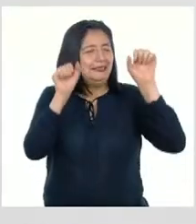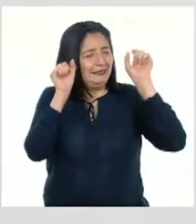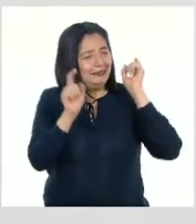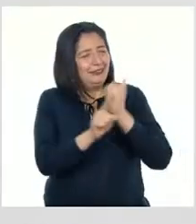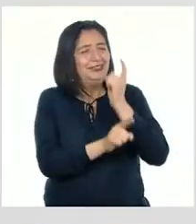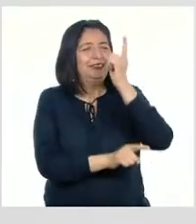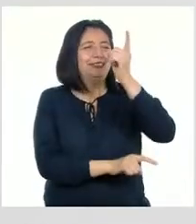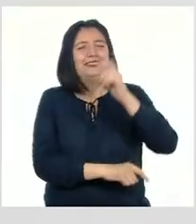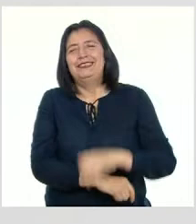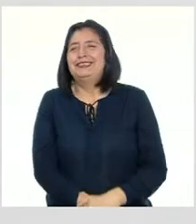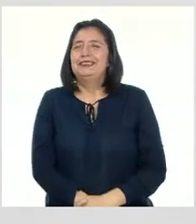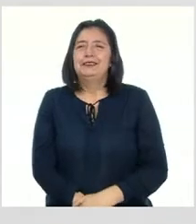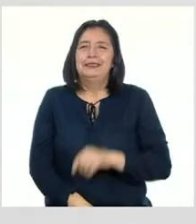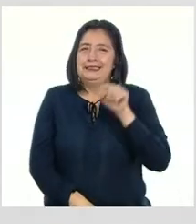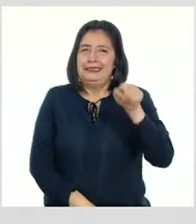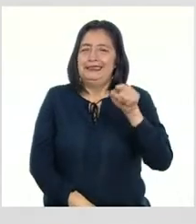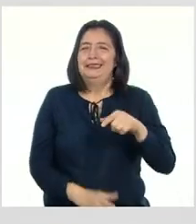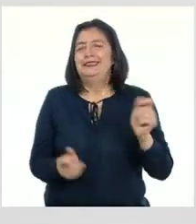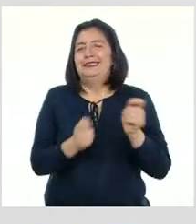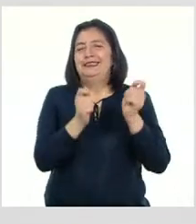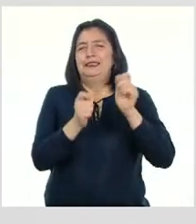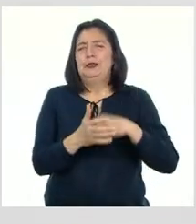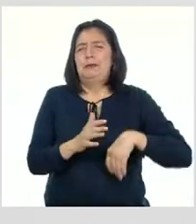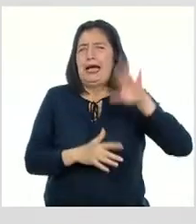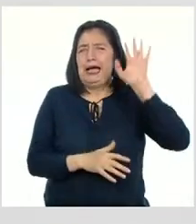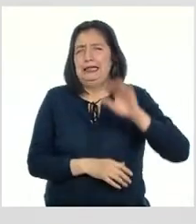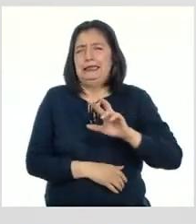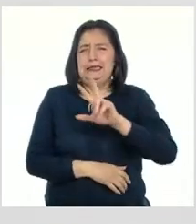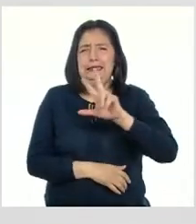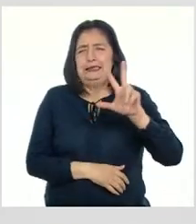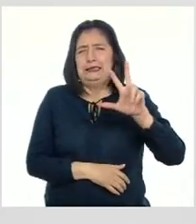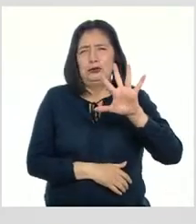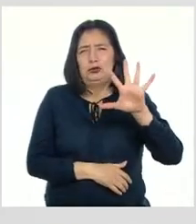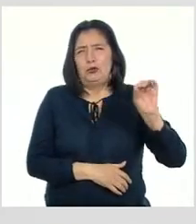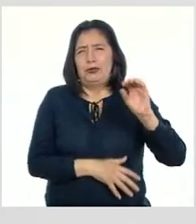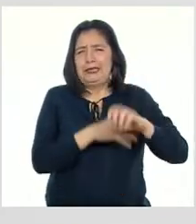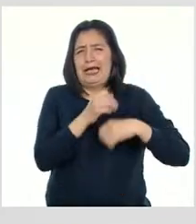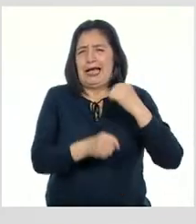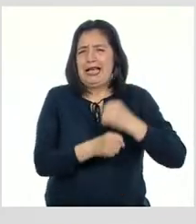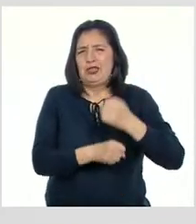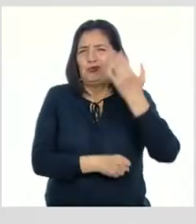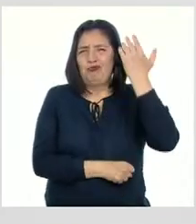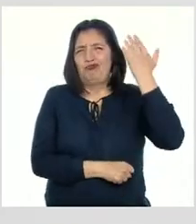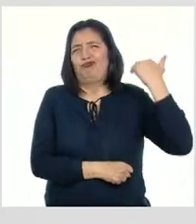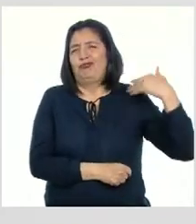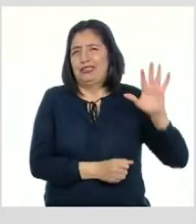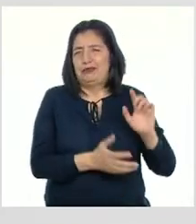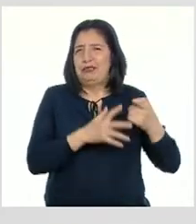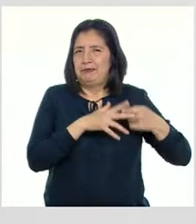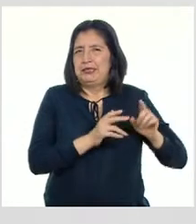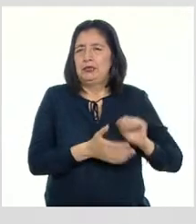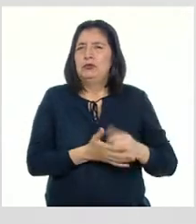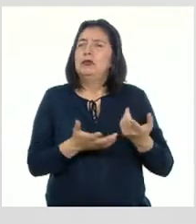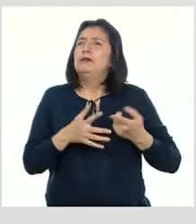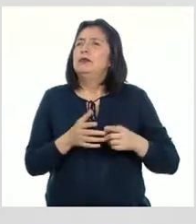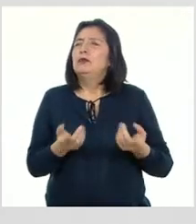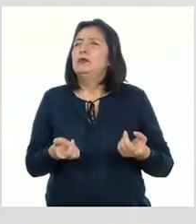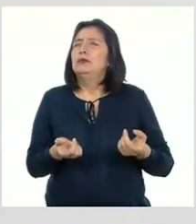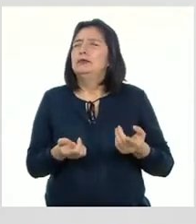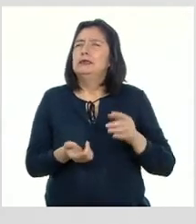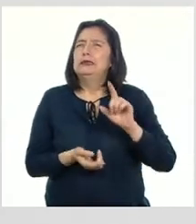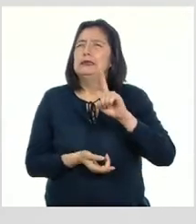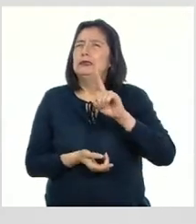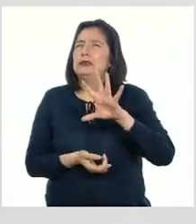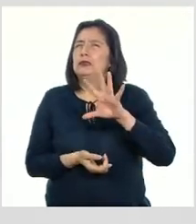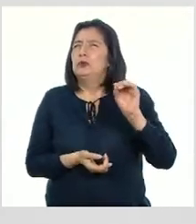¡Acertaste! Esta celebración tiene más de 350 años de antigüedad Es decir, se inició unos